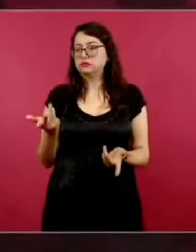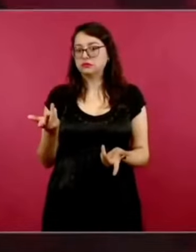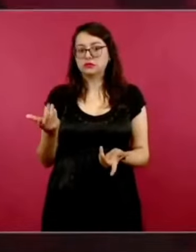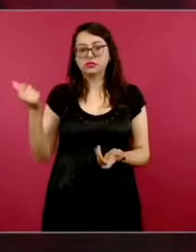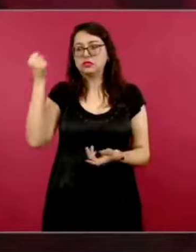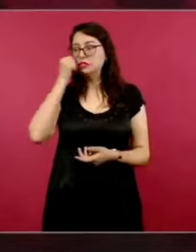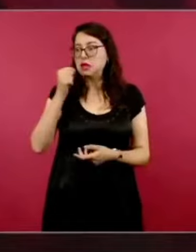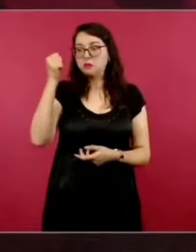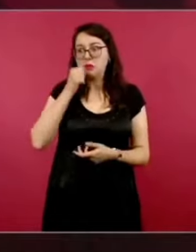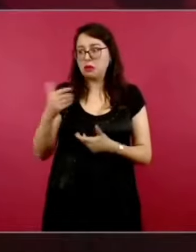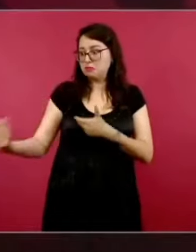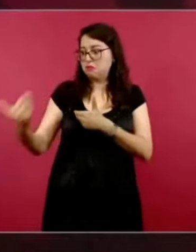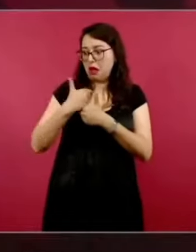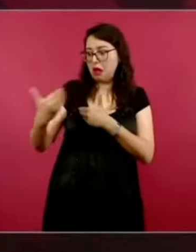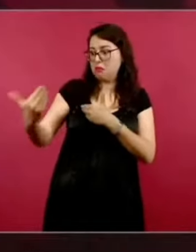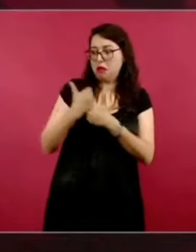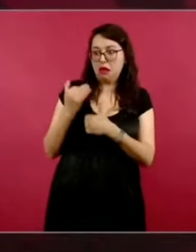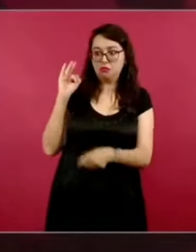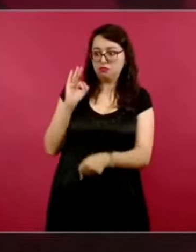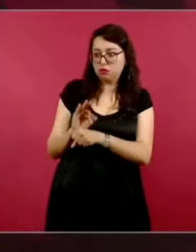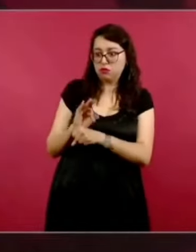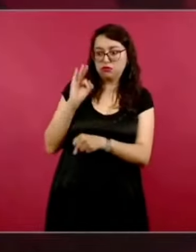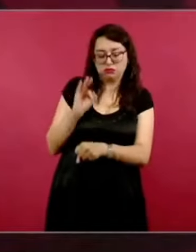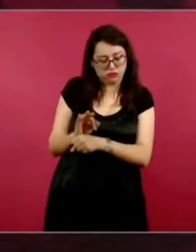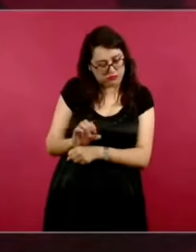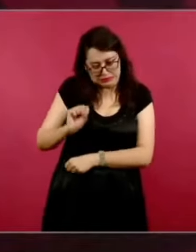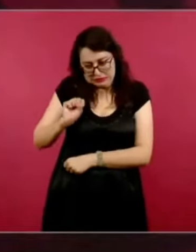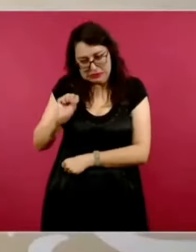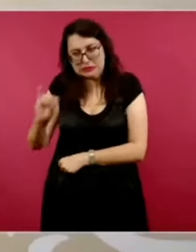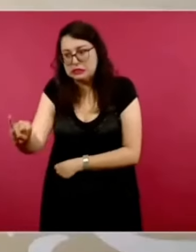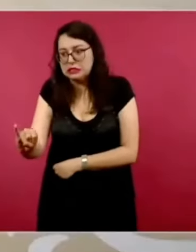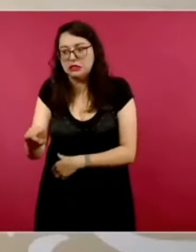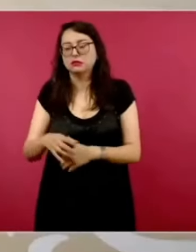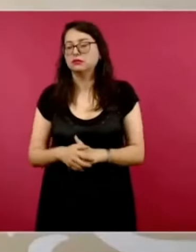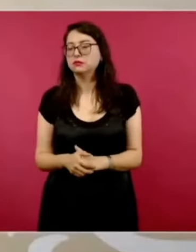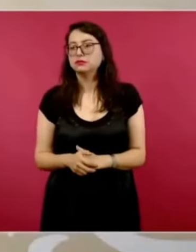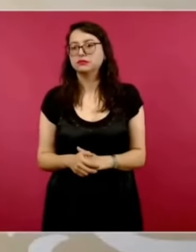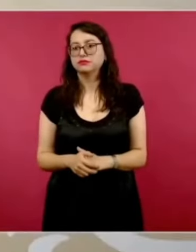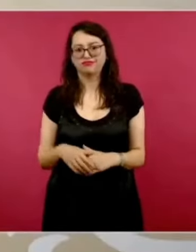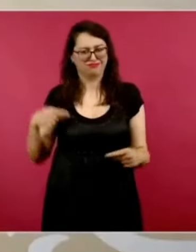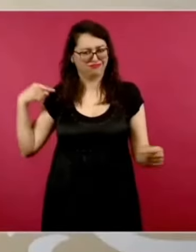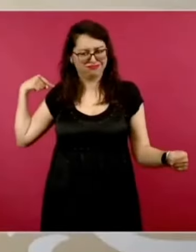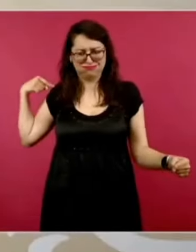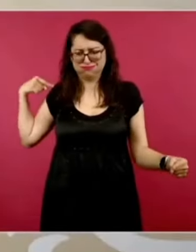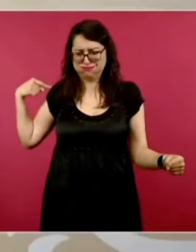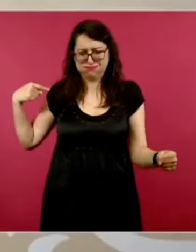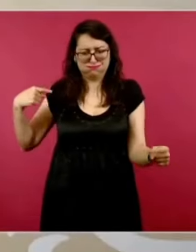todo el continente cuando las dictaduras, incluso